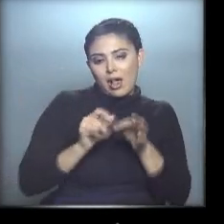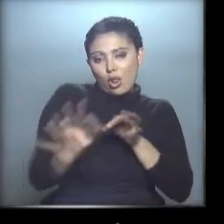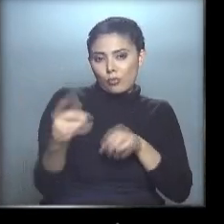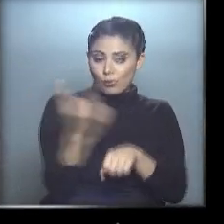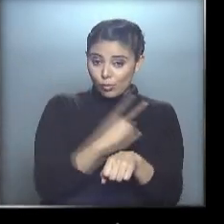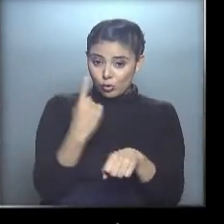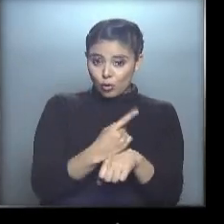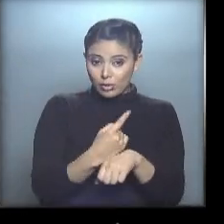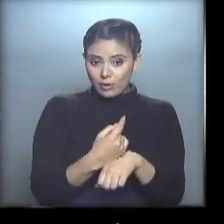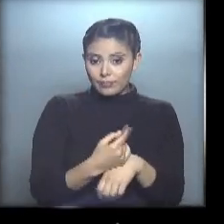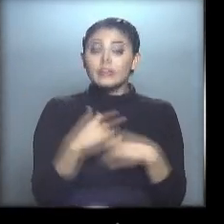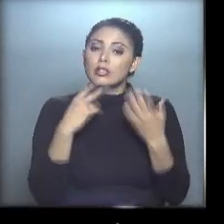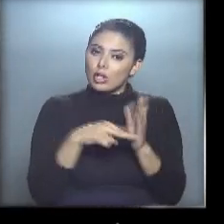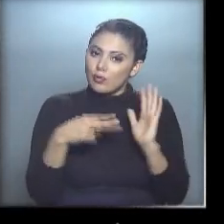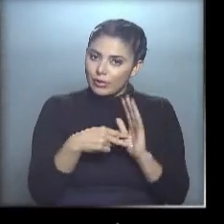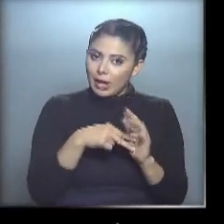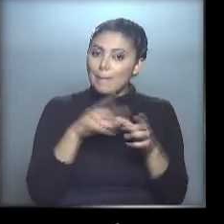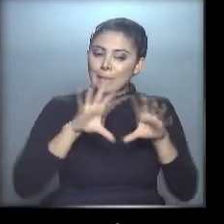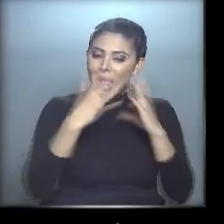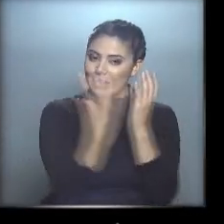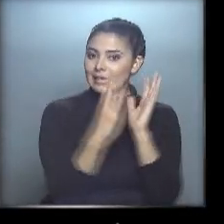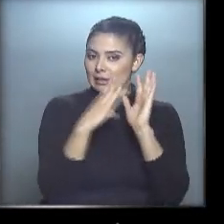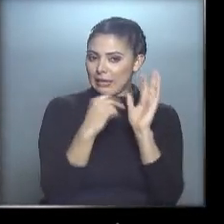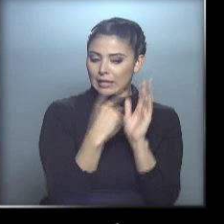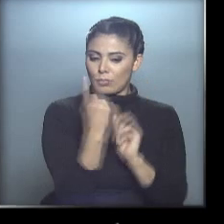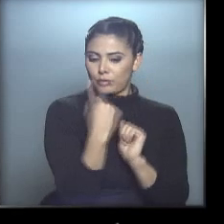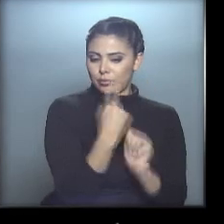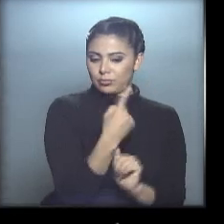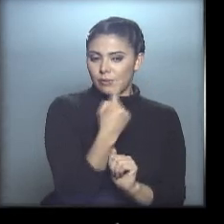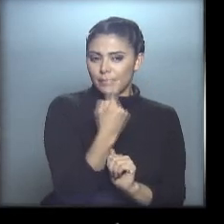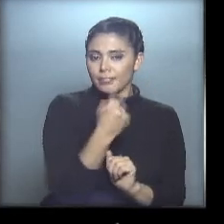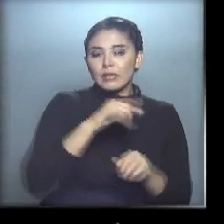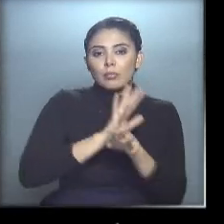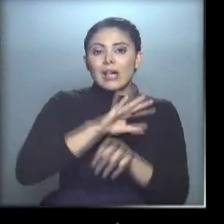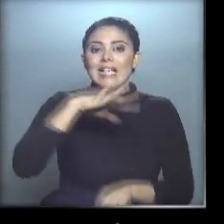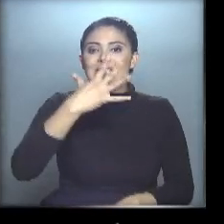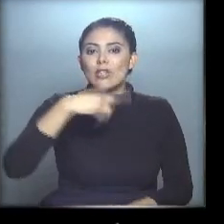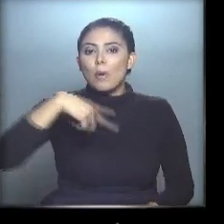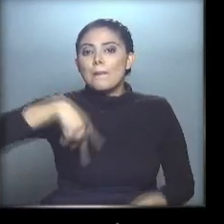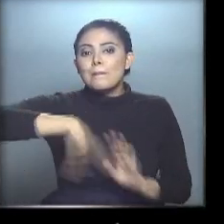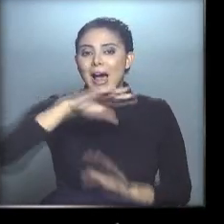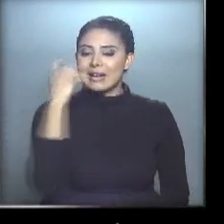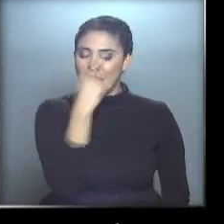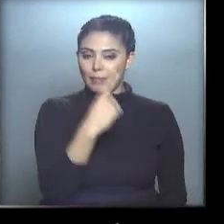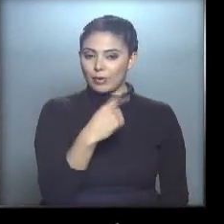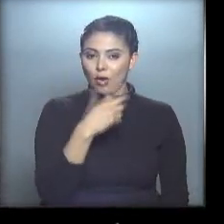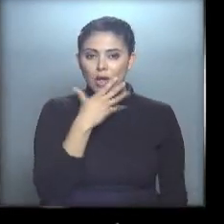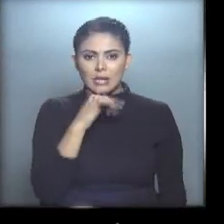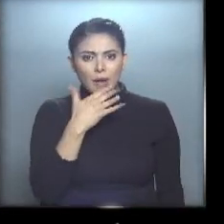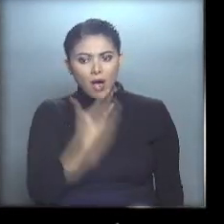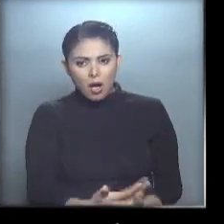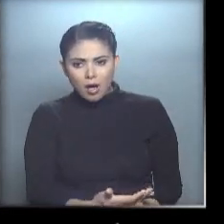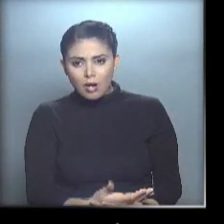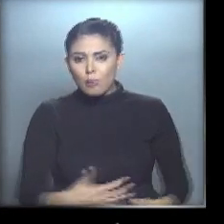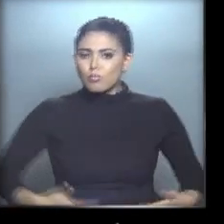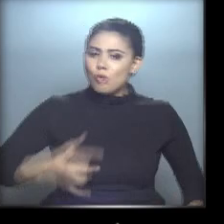hora. Quiere decir que la Tierra gira sobre sí misma casi cinco veces más rápido. ¡Fuau! Eso